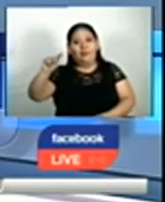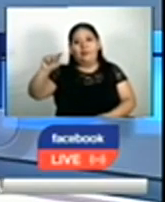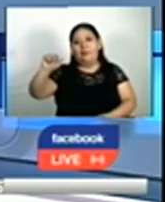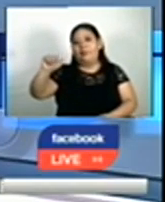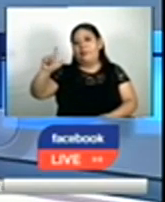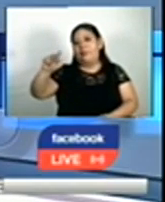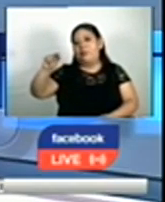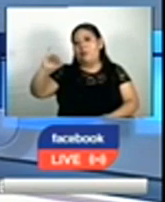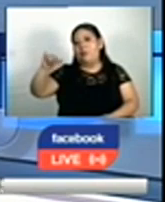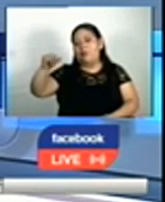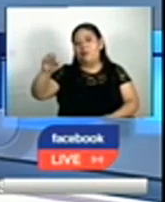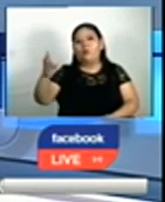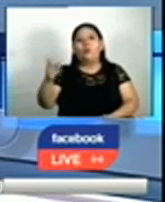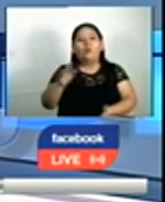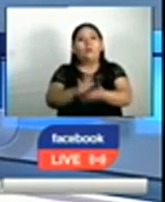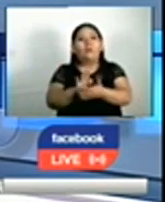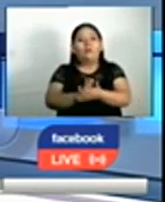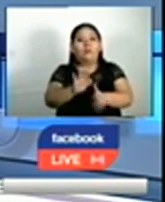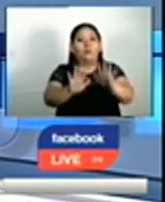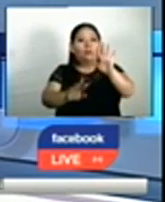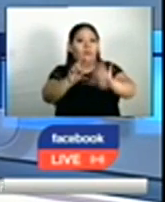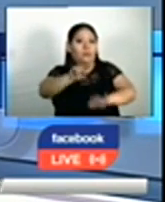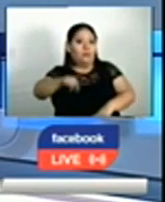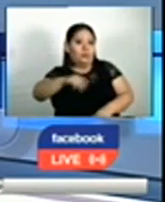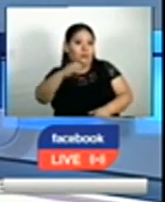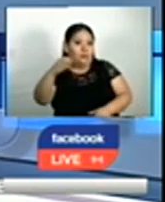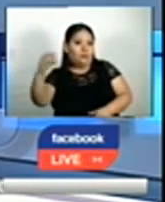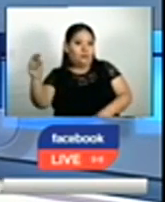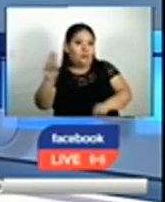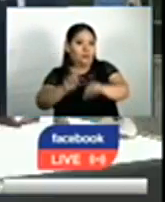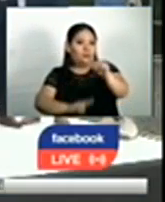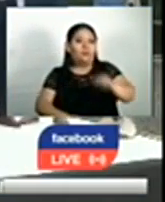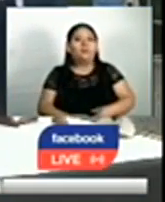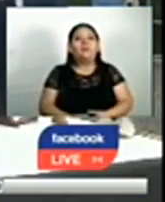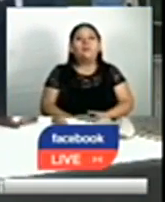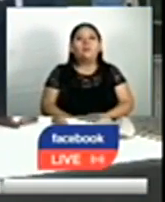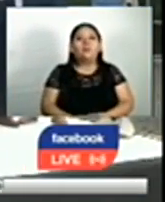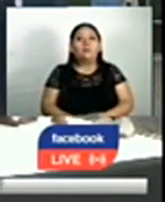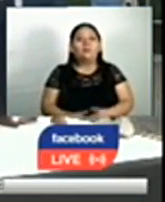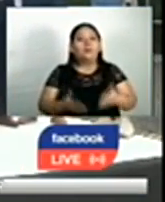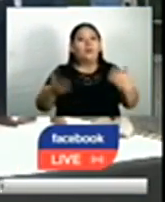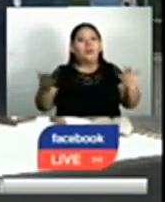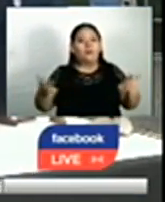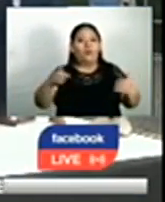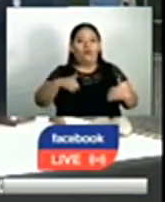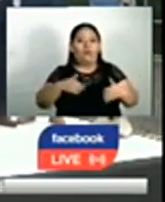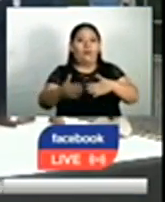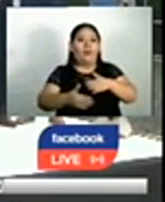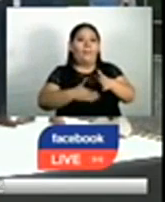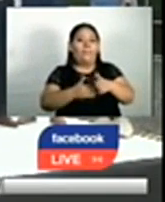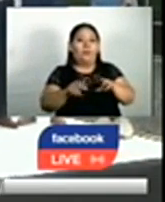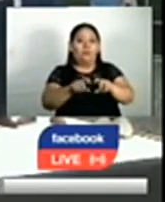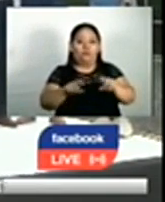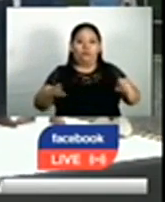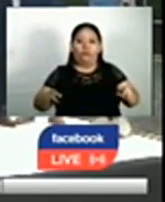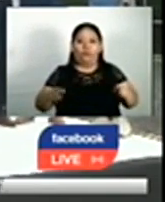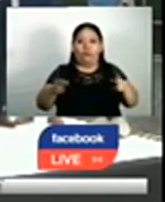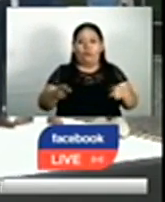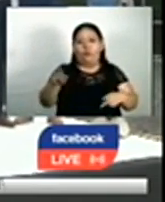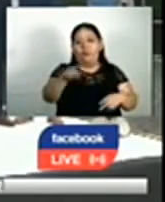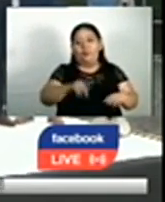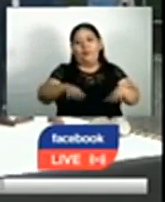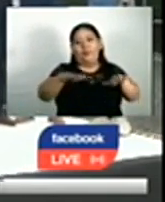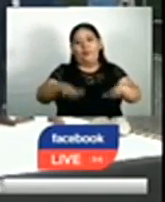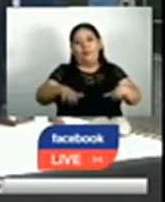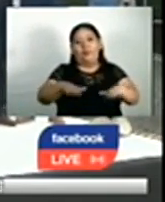la inversión, ronda los 12 millones de dólares. Así que doy por inaugurada esta subestación y muchas gracias a